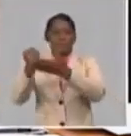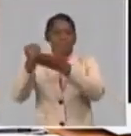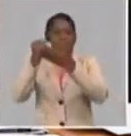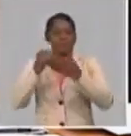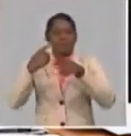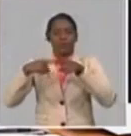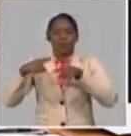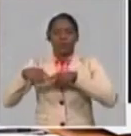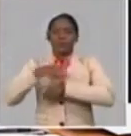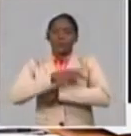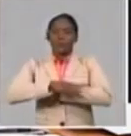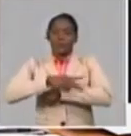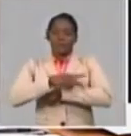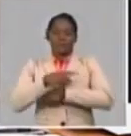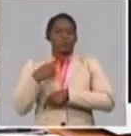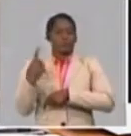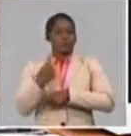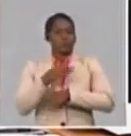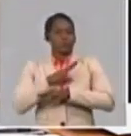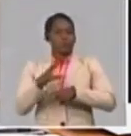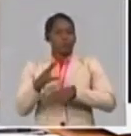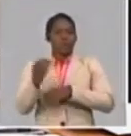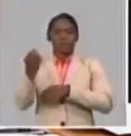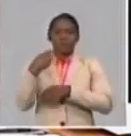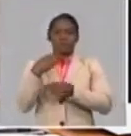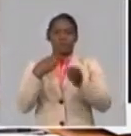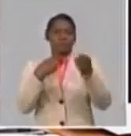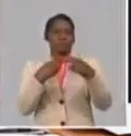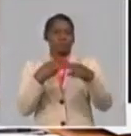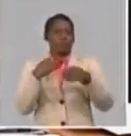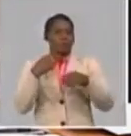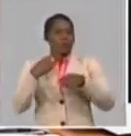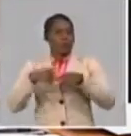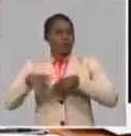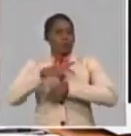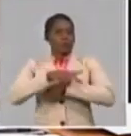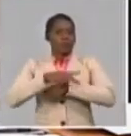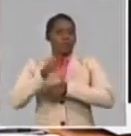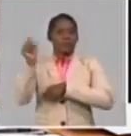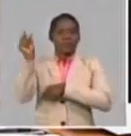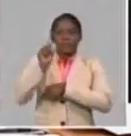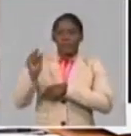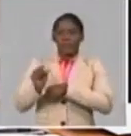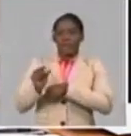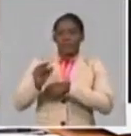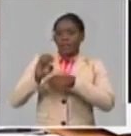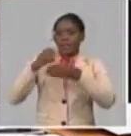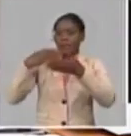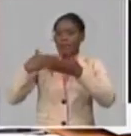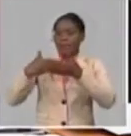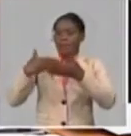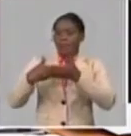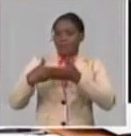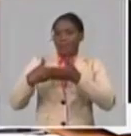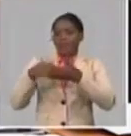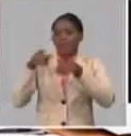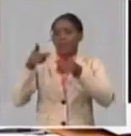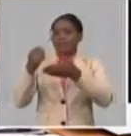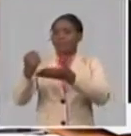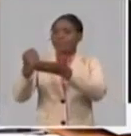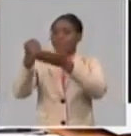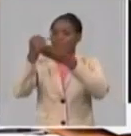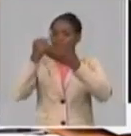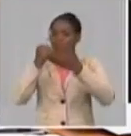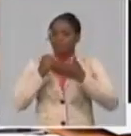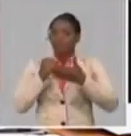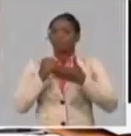nosotros hemos recibido, por ejemplo, de la Cegin italiana, que es una de las centrales sindicales italianas, muchas muestras de respaldo